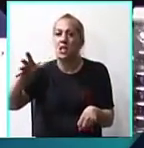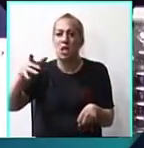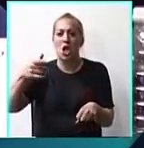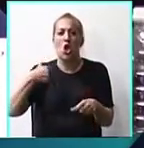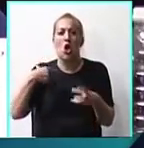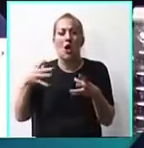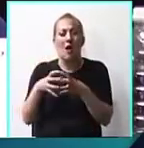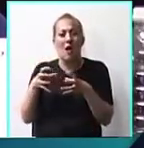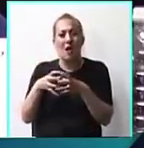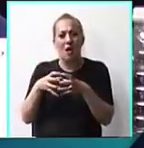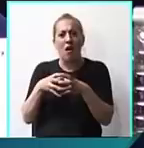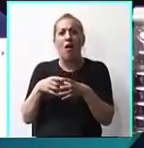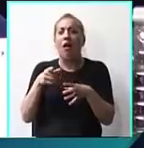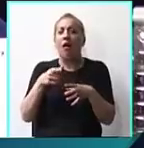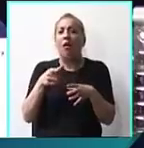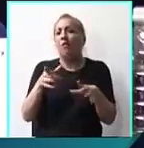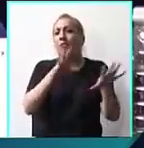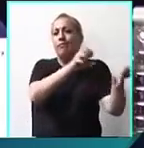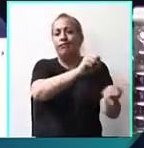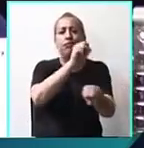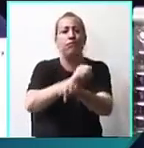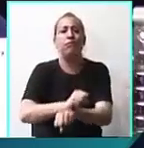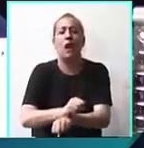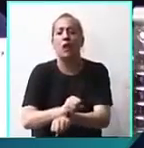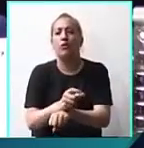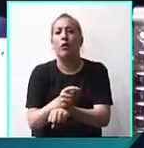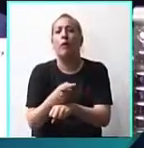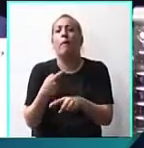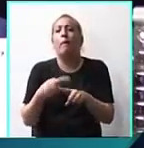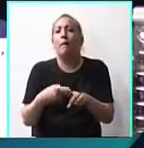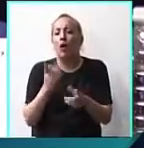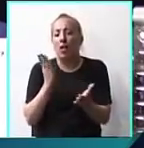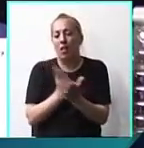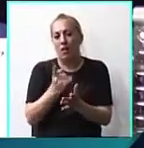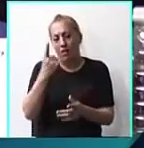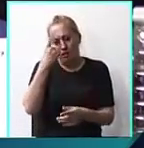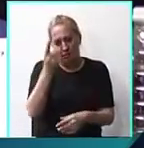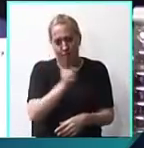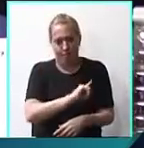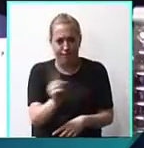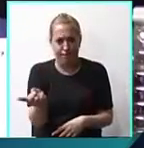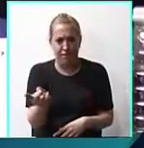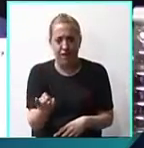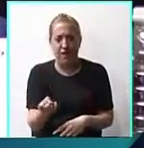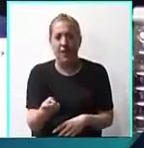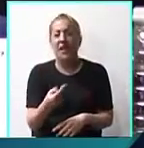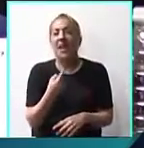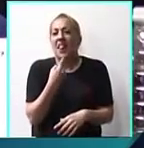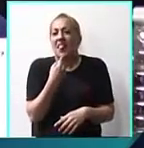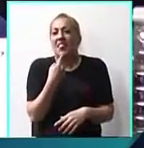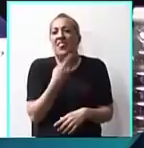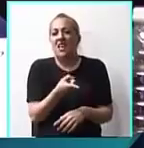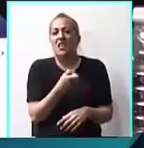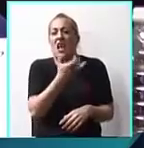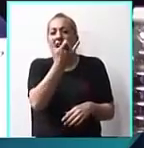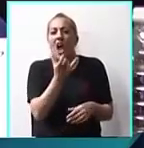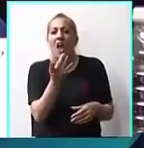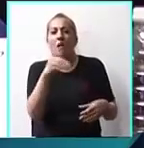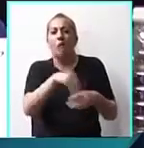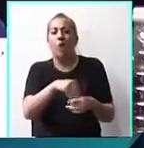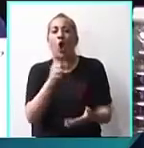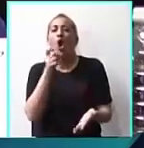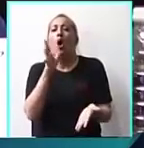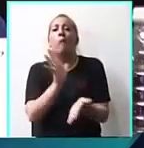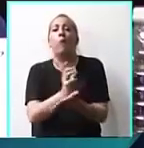organización, lo detuvieron a él por un delito increíble, diciendo que era parte de un golpe de Estado